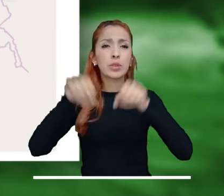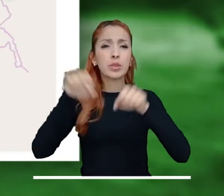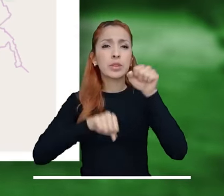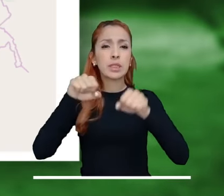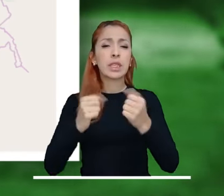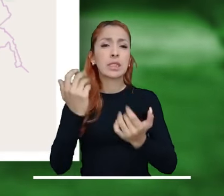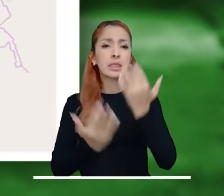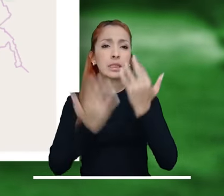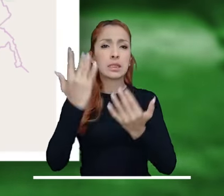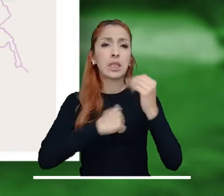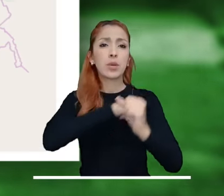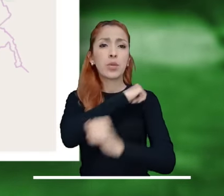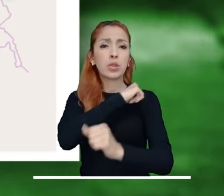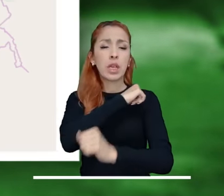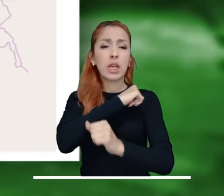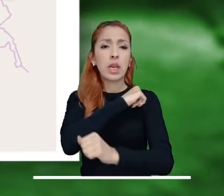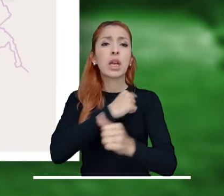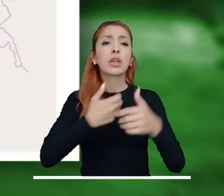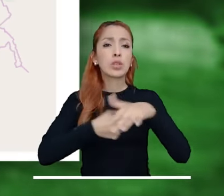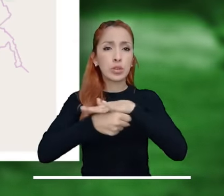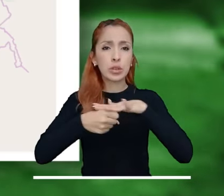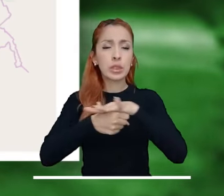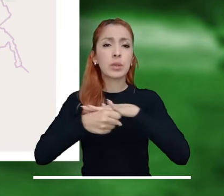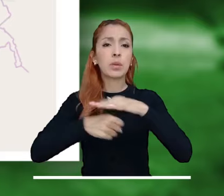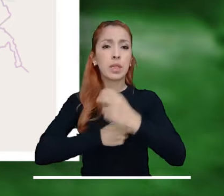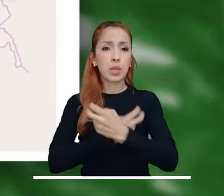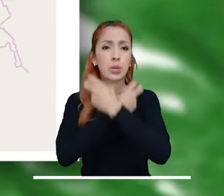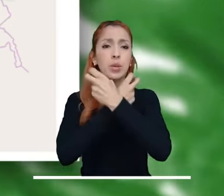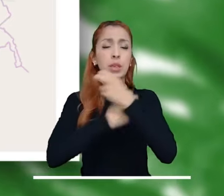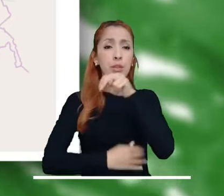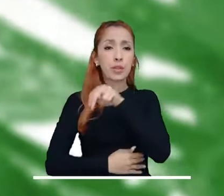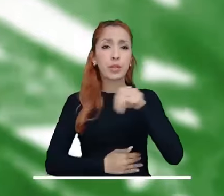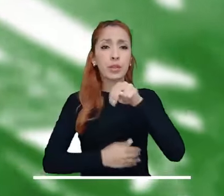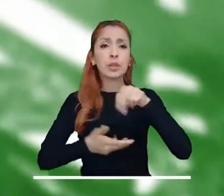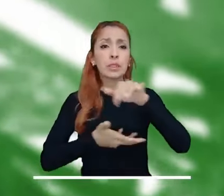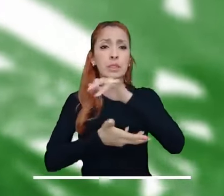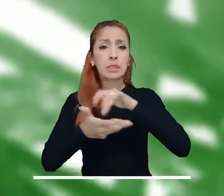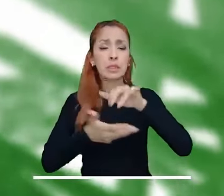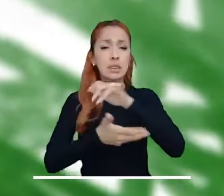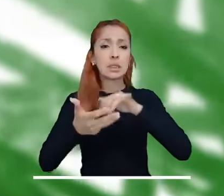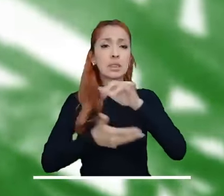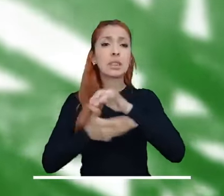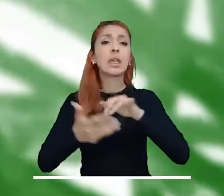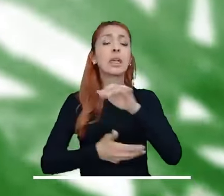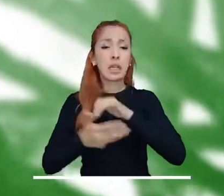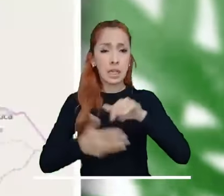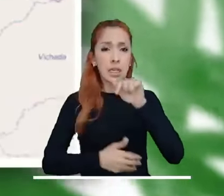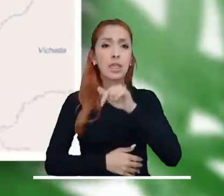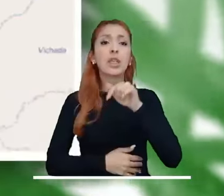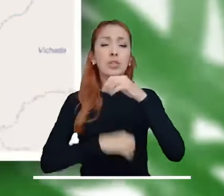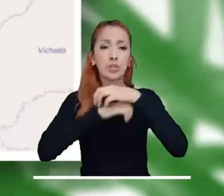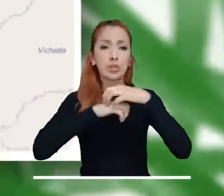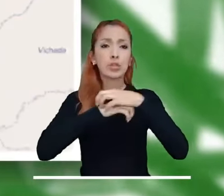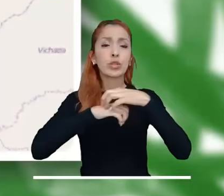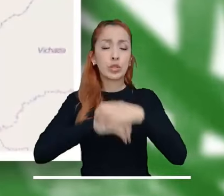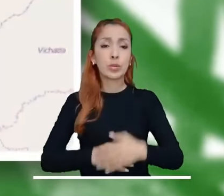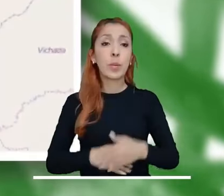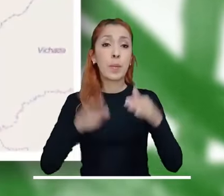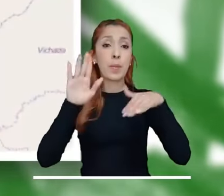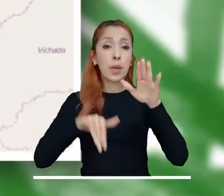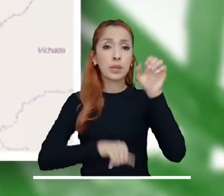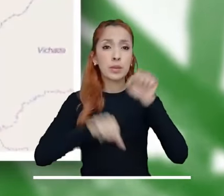municipio de Galera, Sucre. Máxima probabilidad de incendios en Boyacá y moderada en